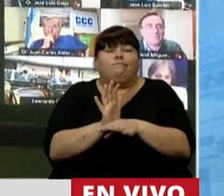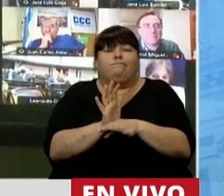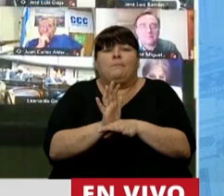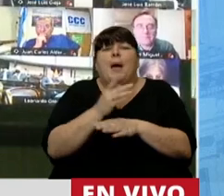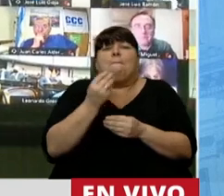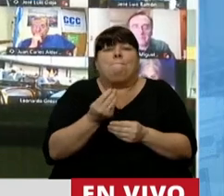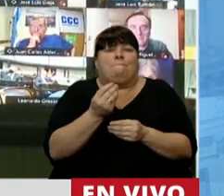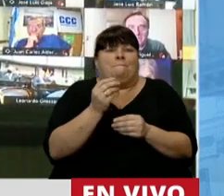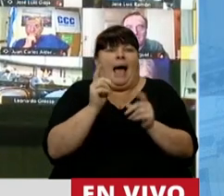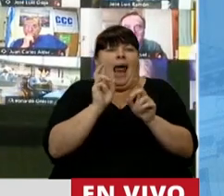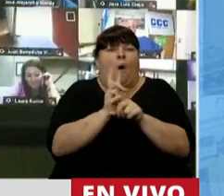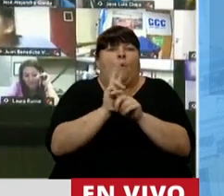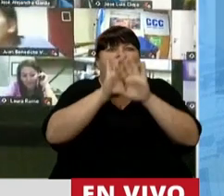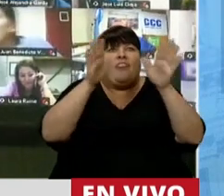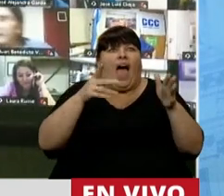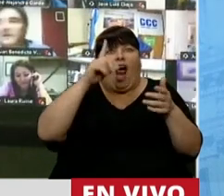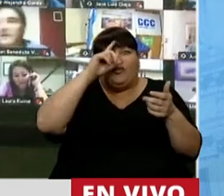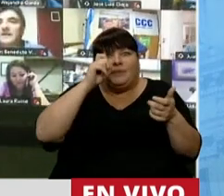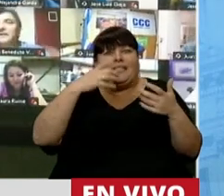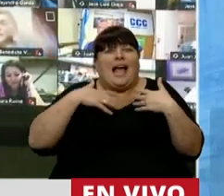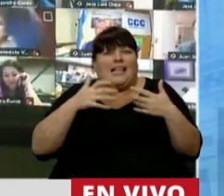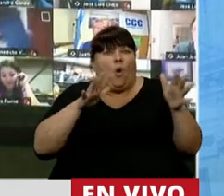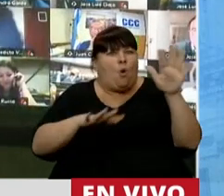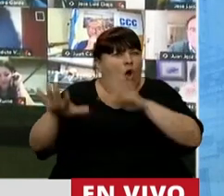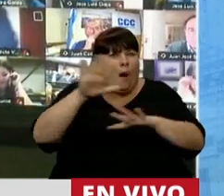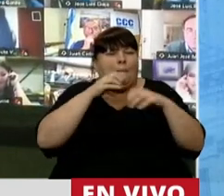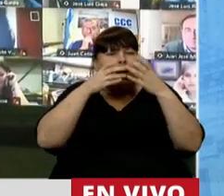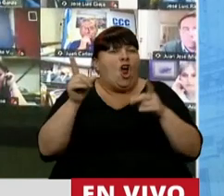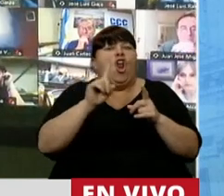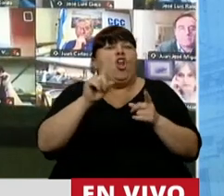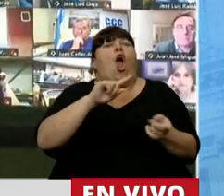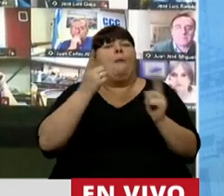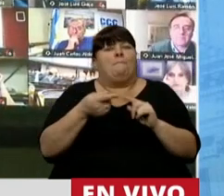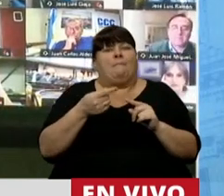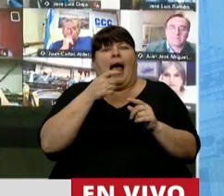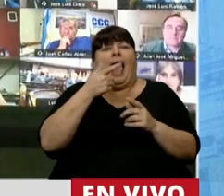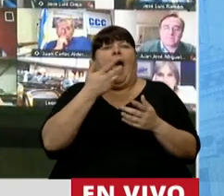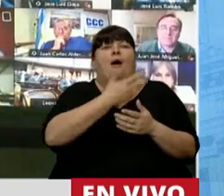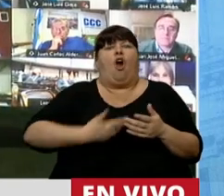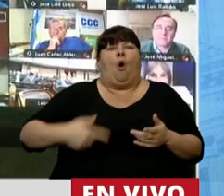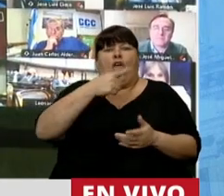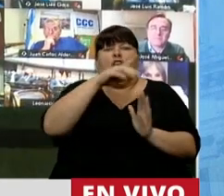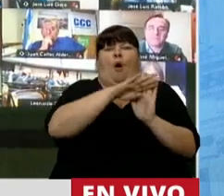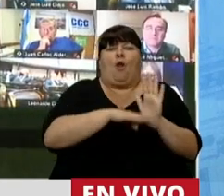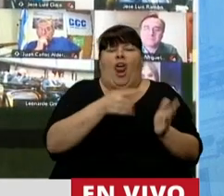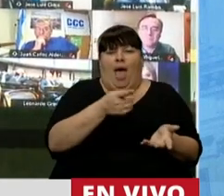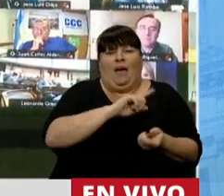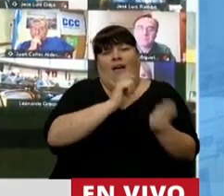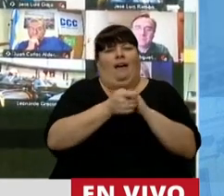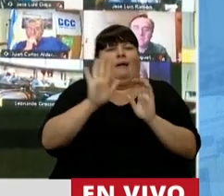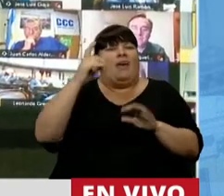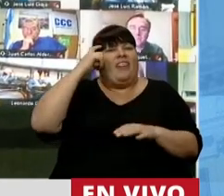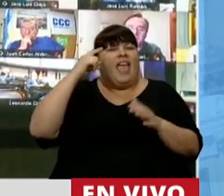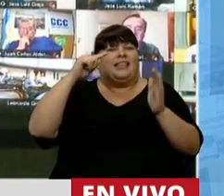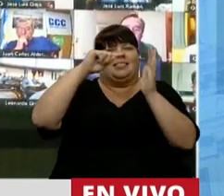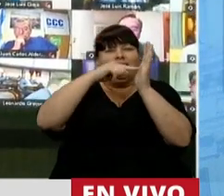para mantener el sistema de salud y rearmarlo, no para convertirla en un programa de gobierno y convertirla en top